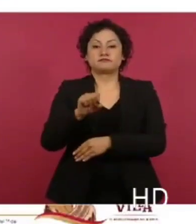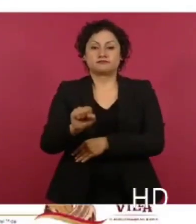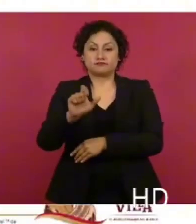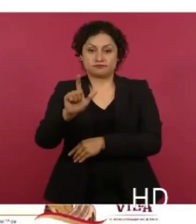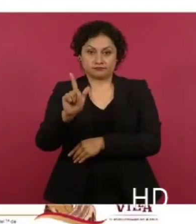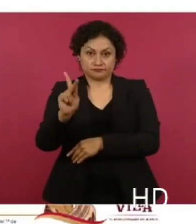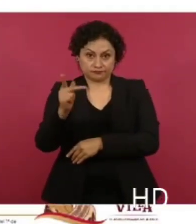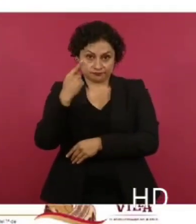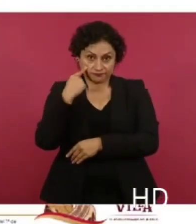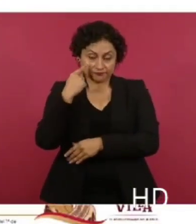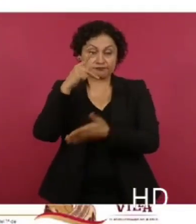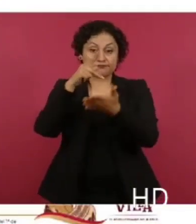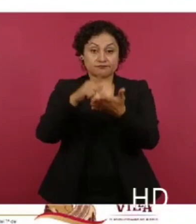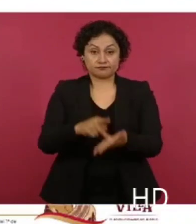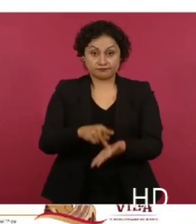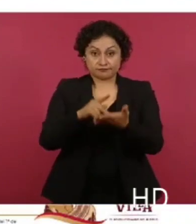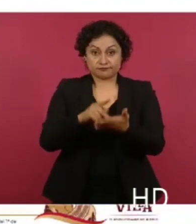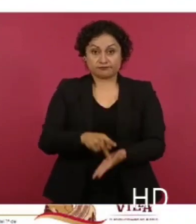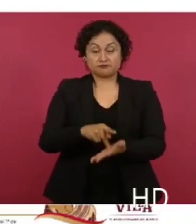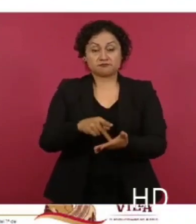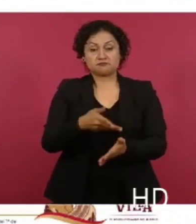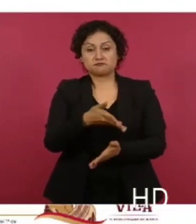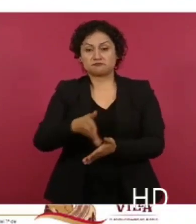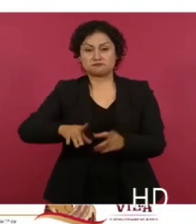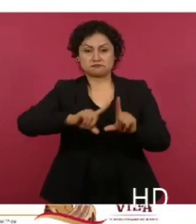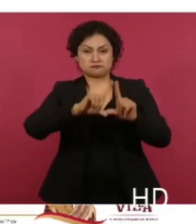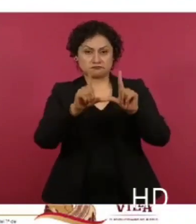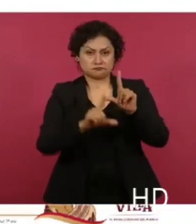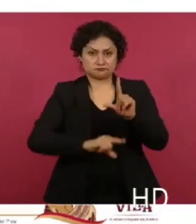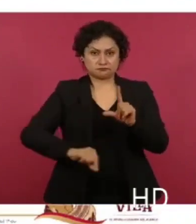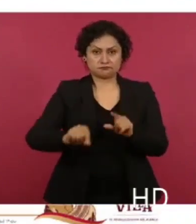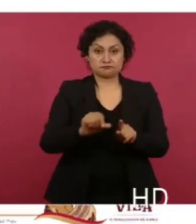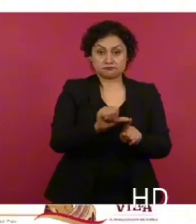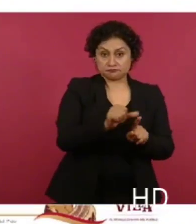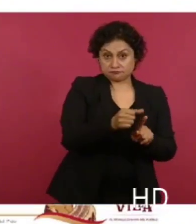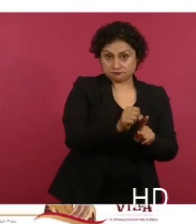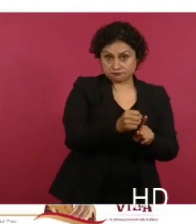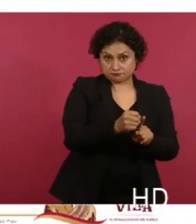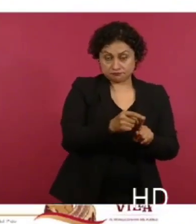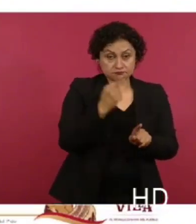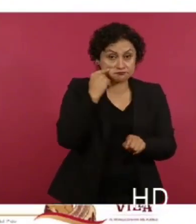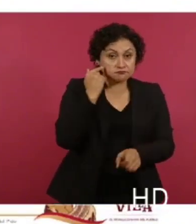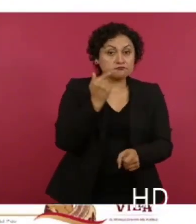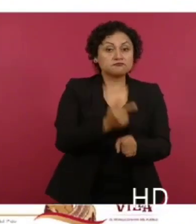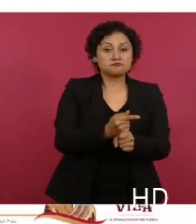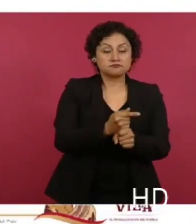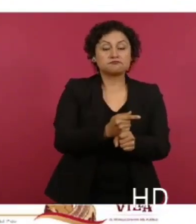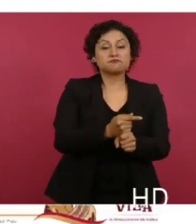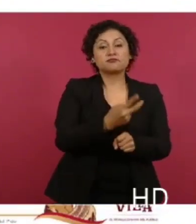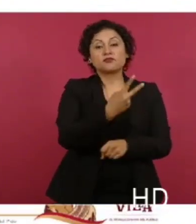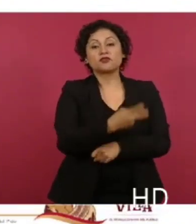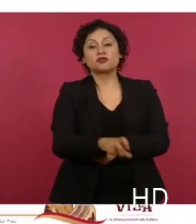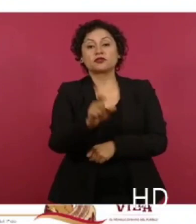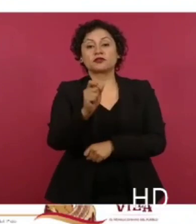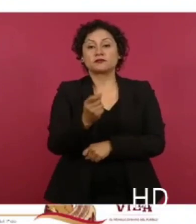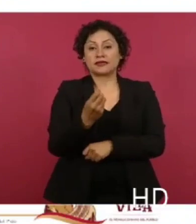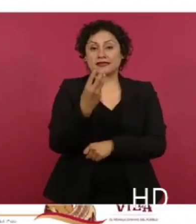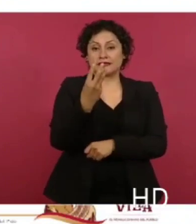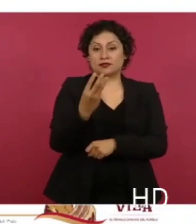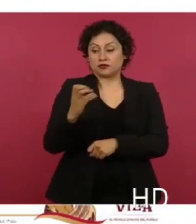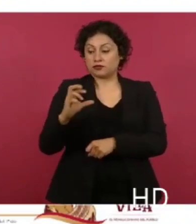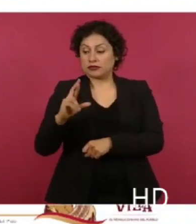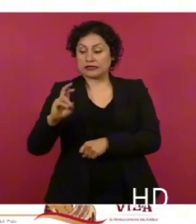ofrecido en kilos, el precio promedio nacional del 11 de octubre en las 222 regiones determinadas por la CRE